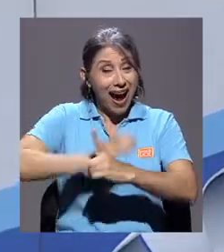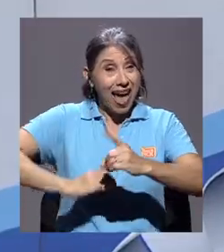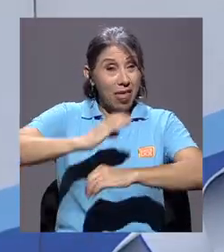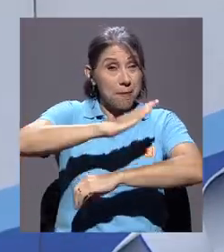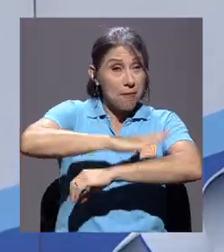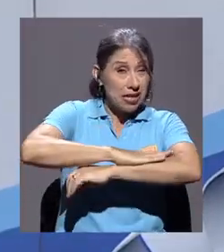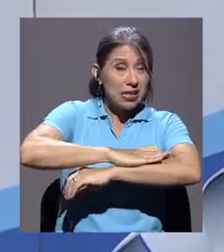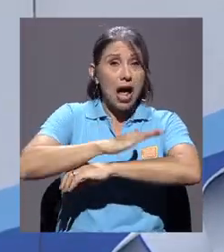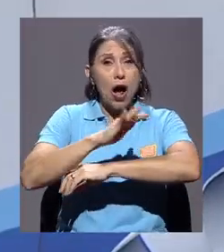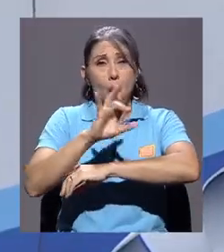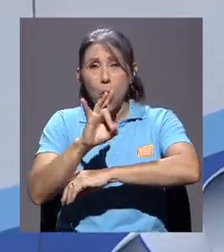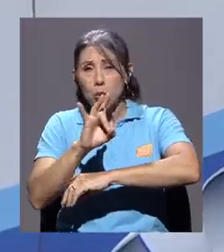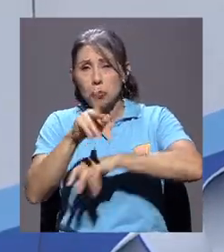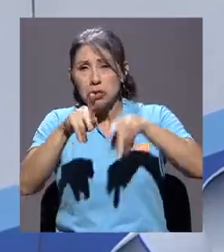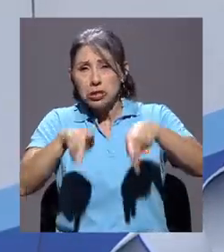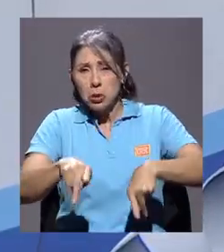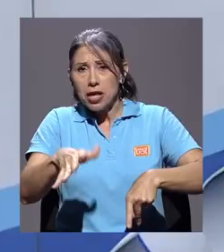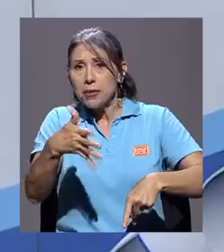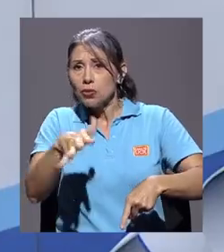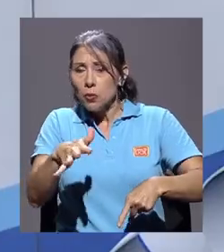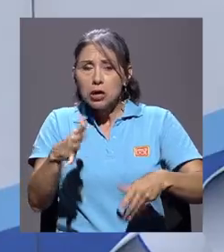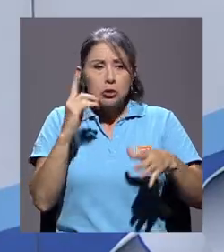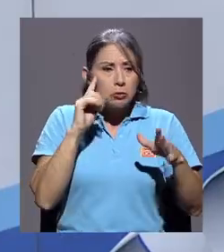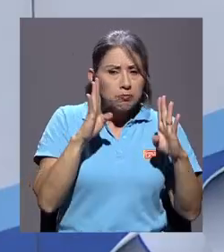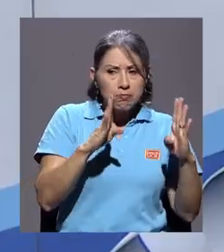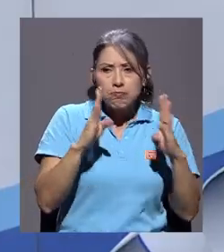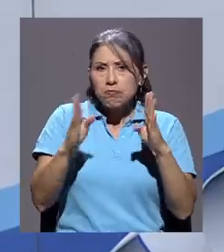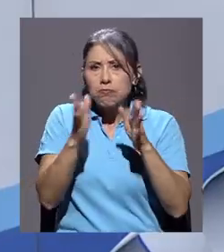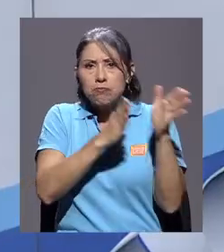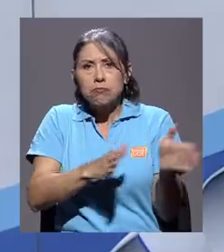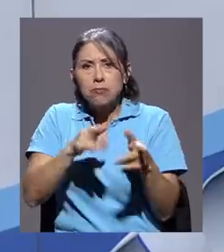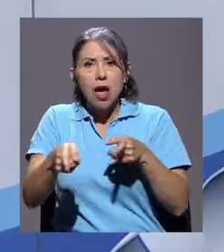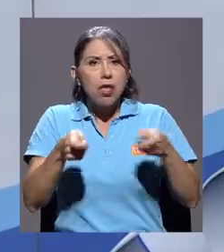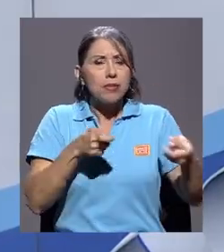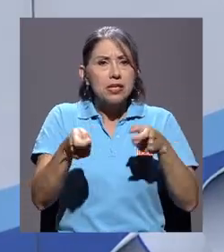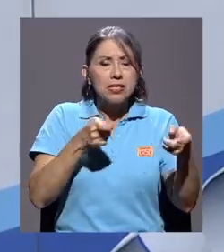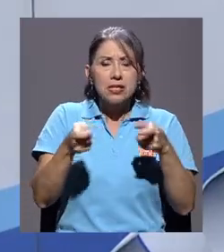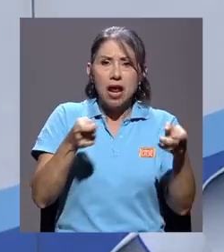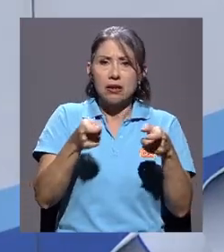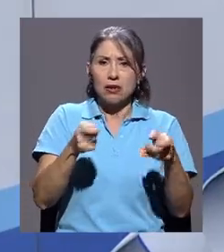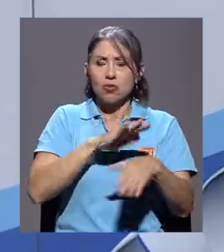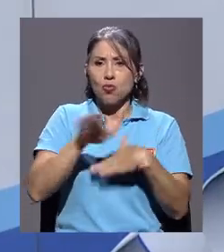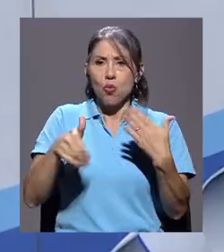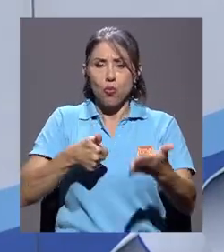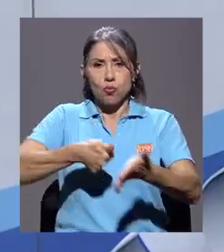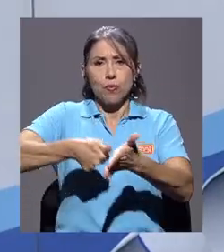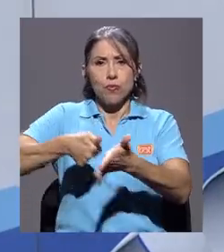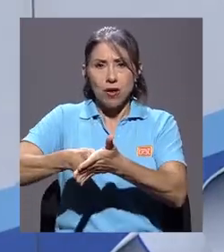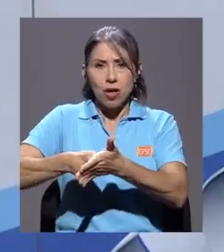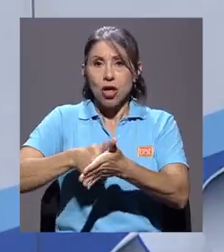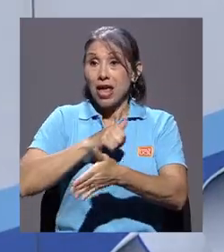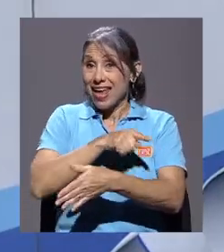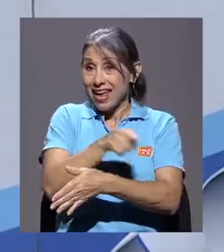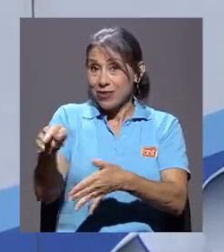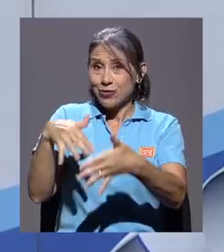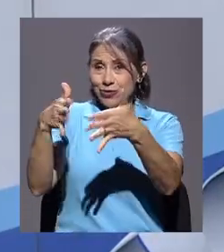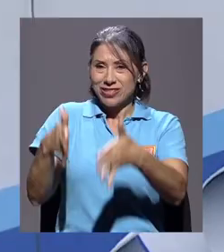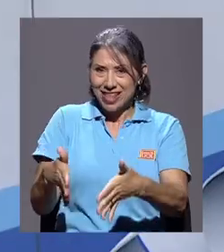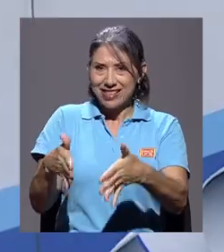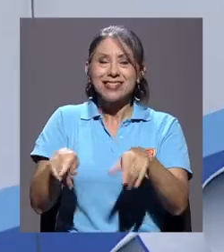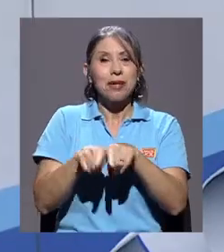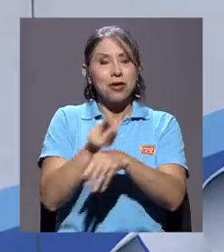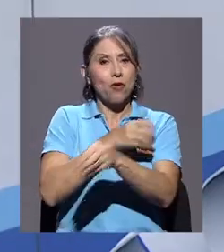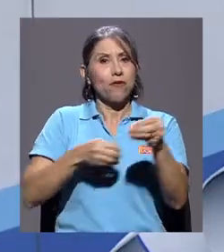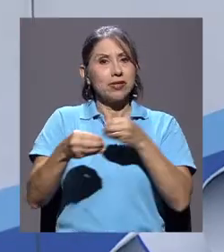siete personas, ocho personas que se encargan de administrar todo el proceso electoral, todos estudiantes y reciben el apoyo de las direcciones de las unidades